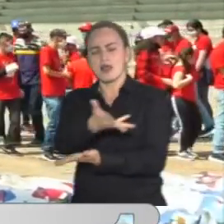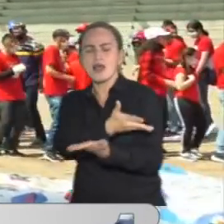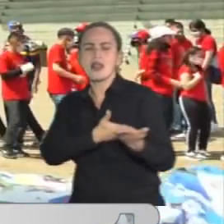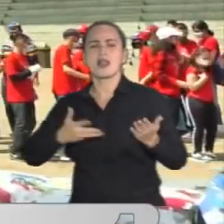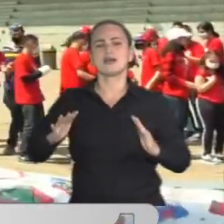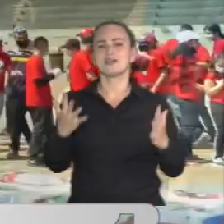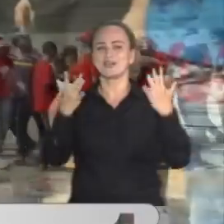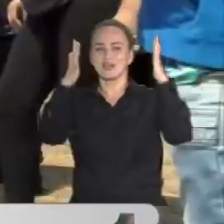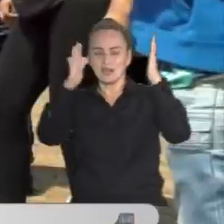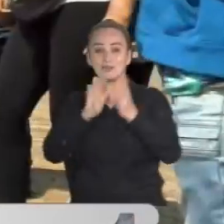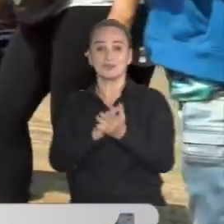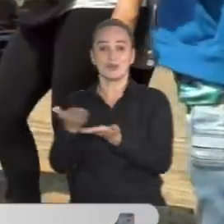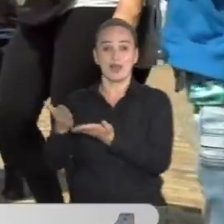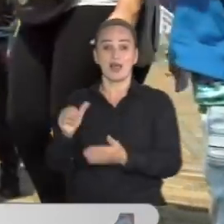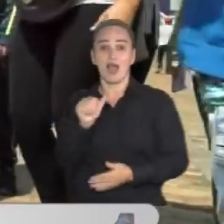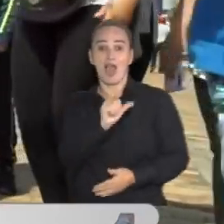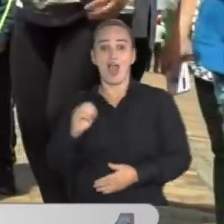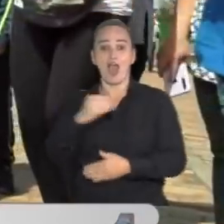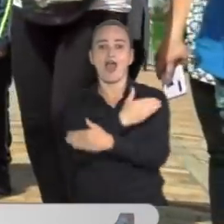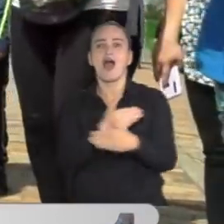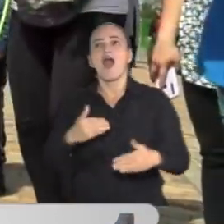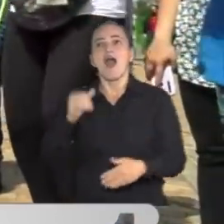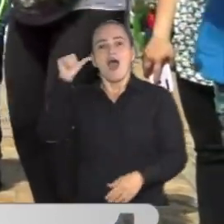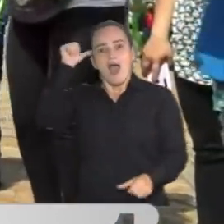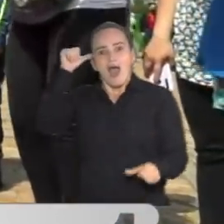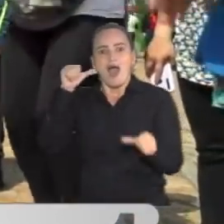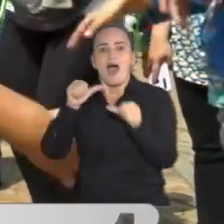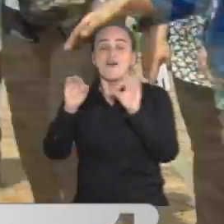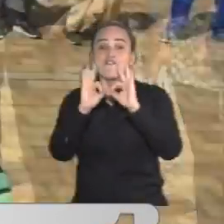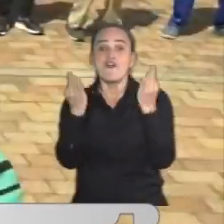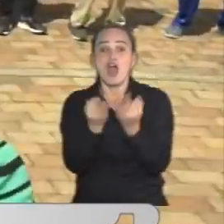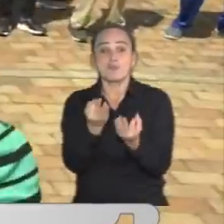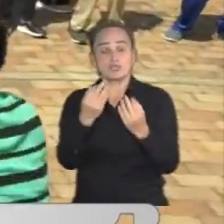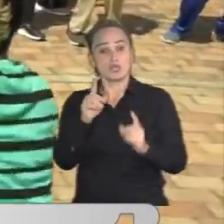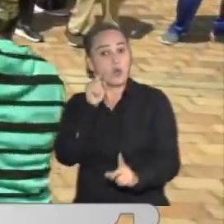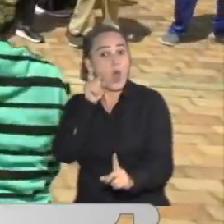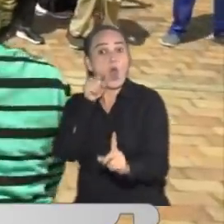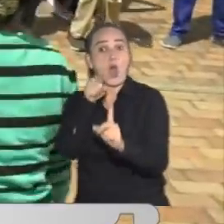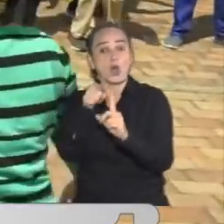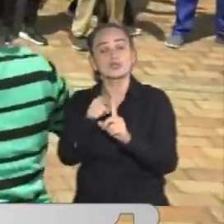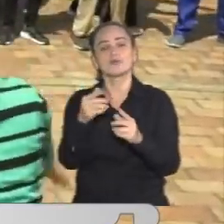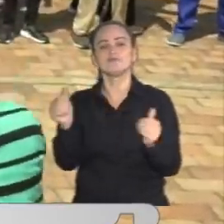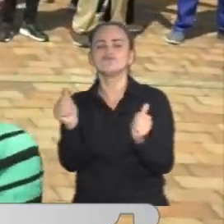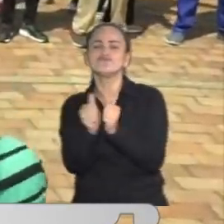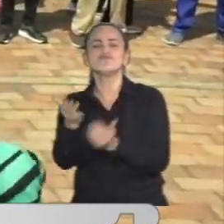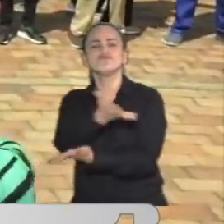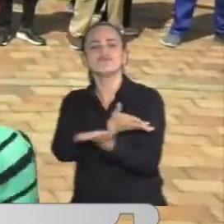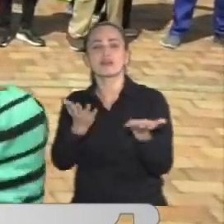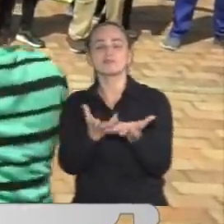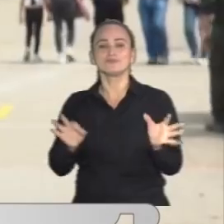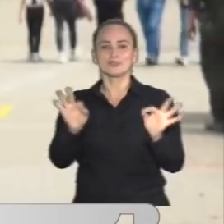diversión, varios de estos niños recordaron el valor de la familia, la compañía y los amigos.